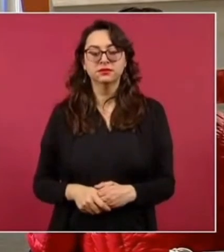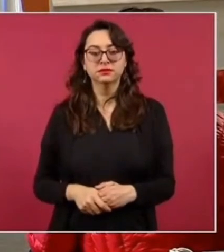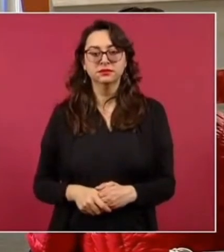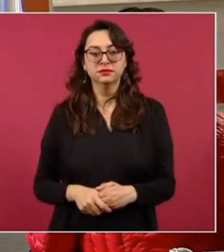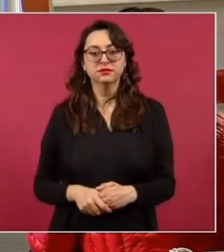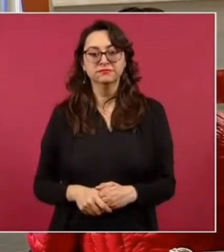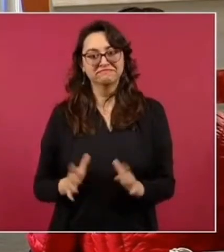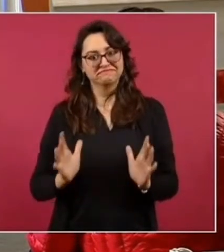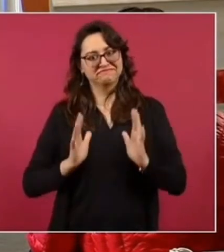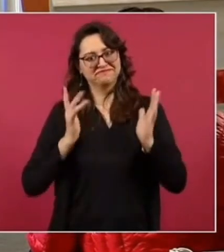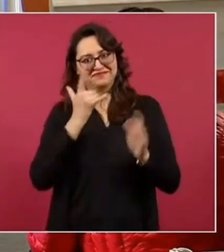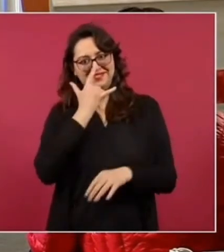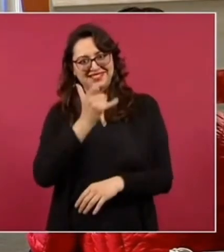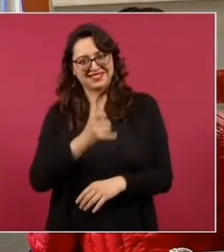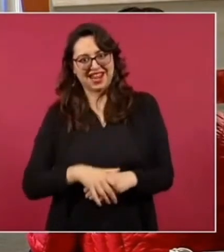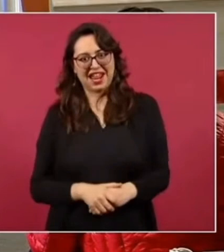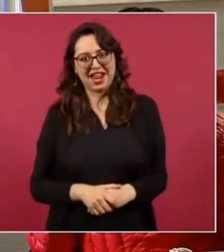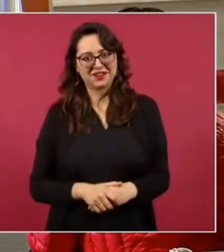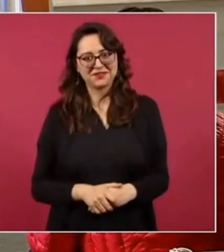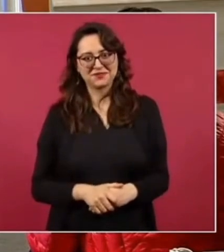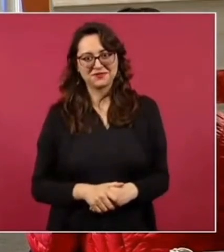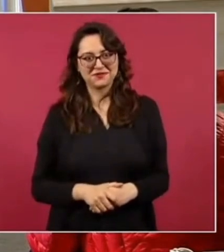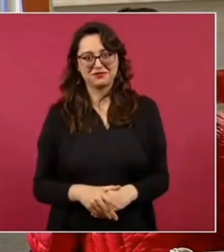porque me extraña que no esté en primera